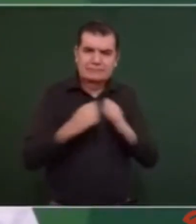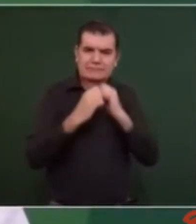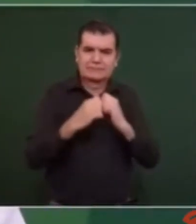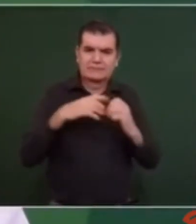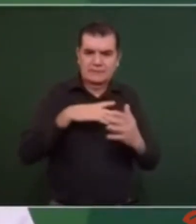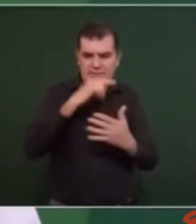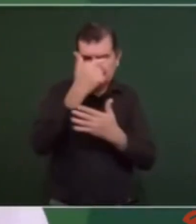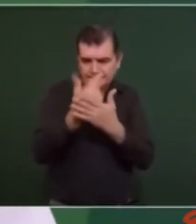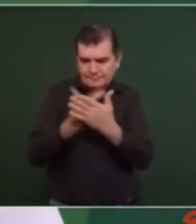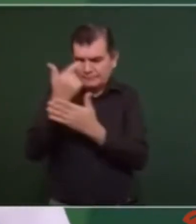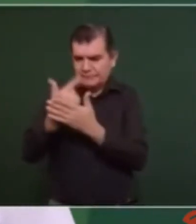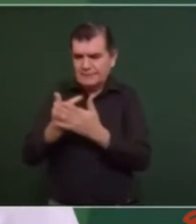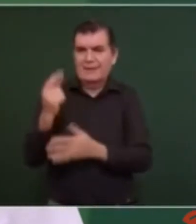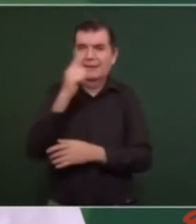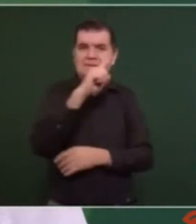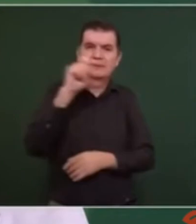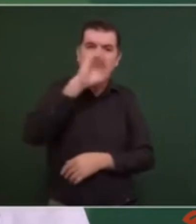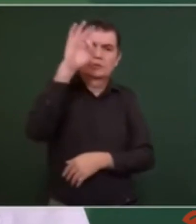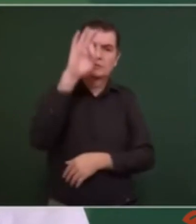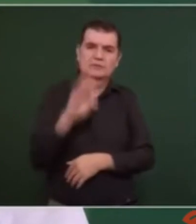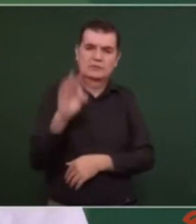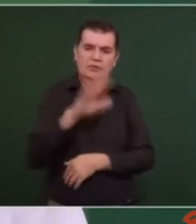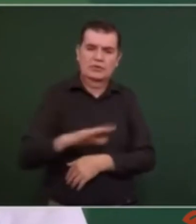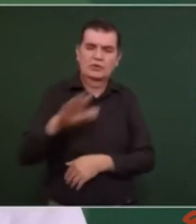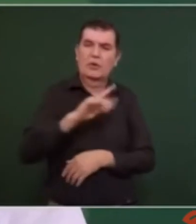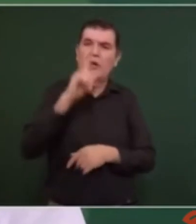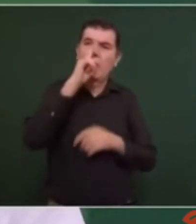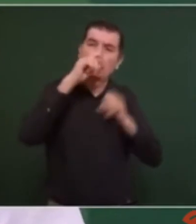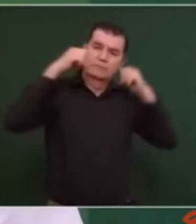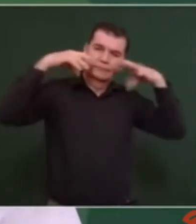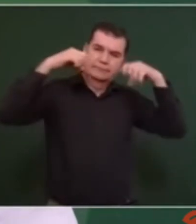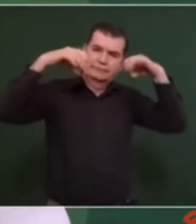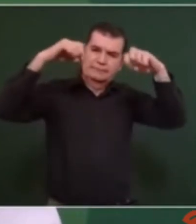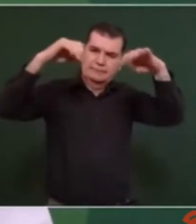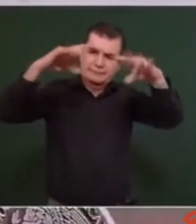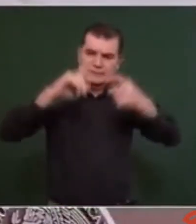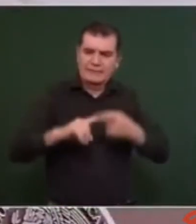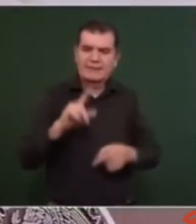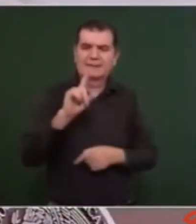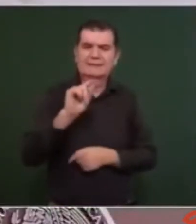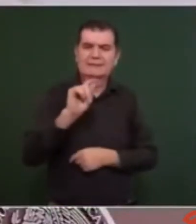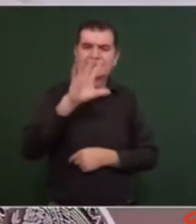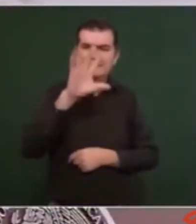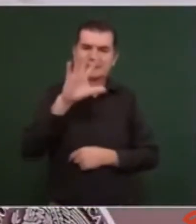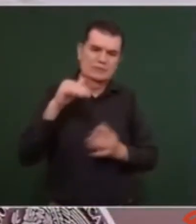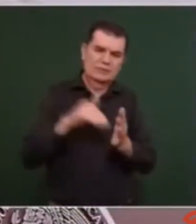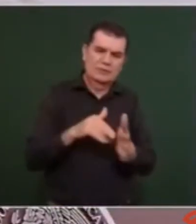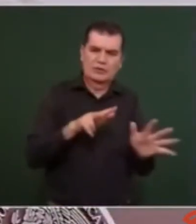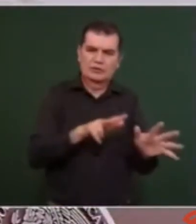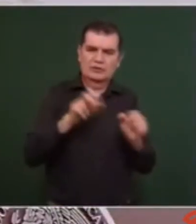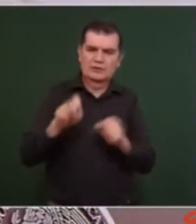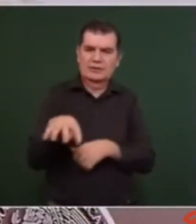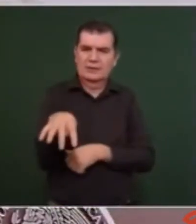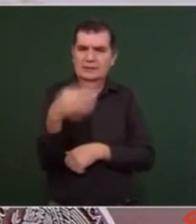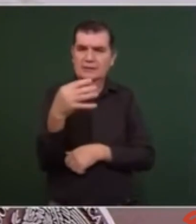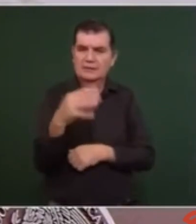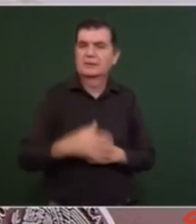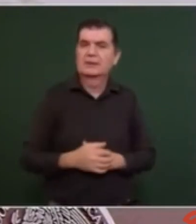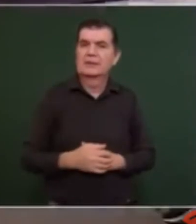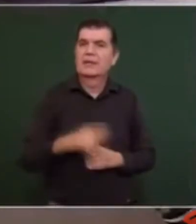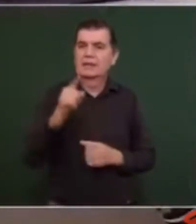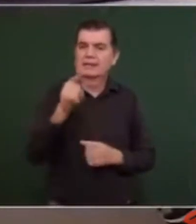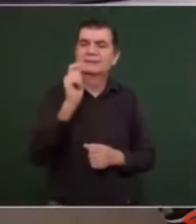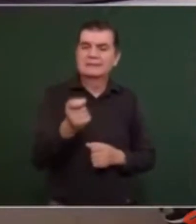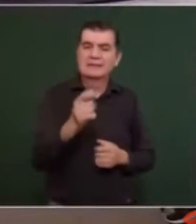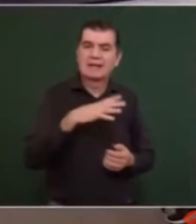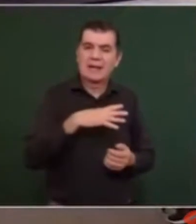censado el 100% de las luminarias en Acapulco, 75.814, de